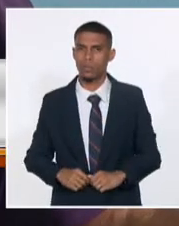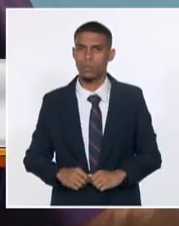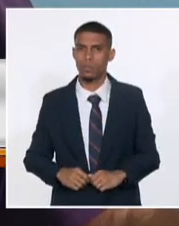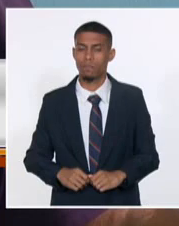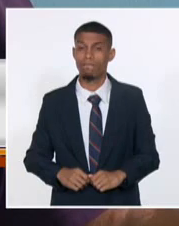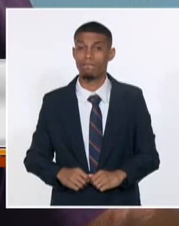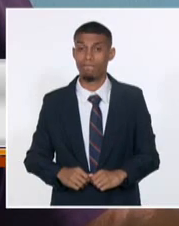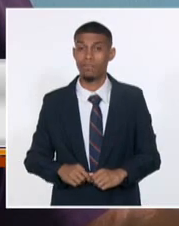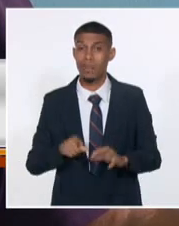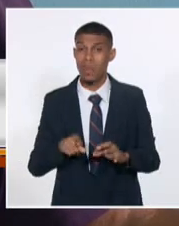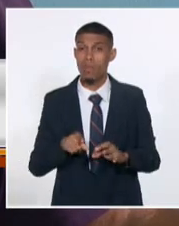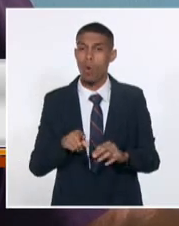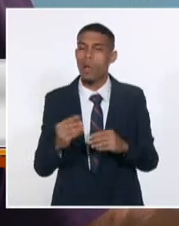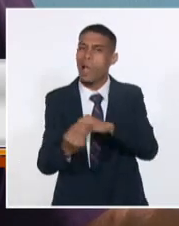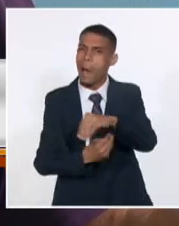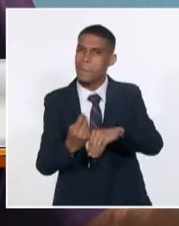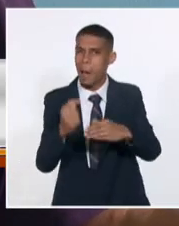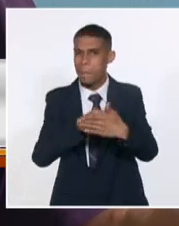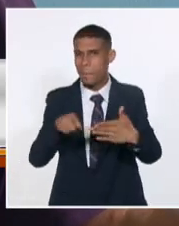una dinámica no acostumbrada.